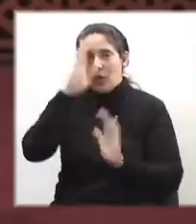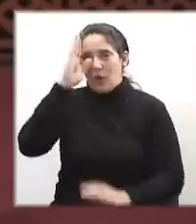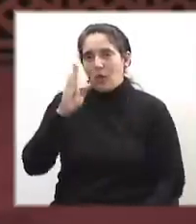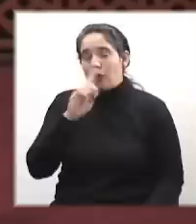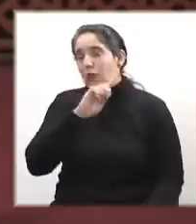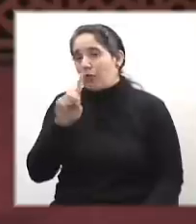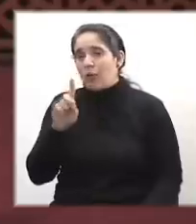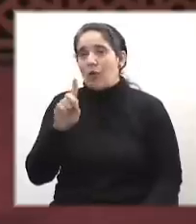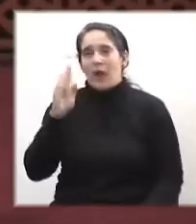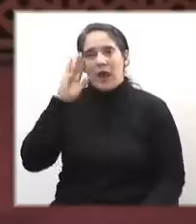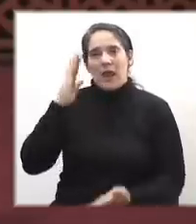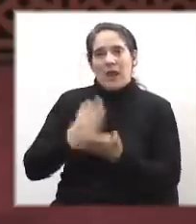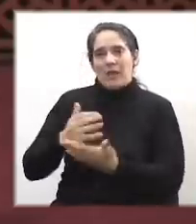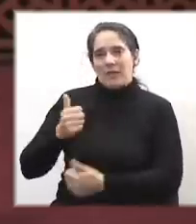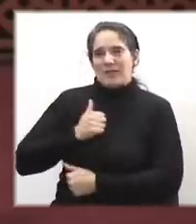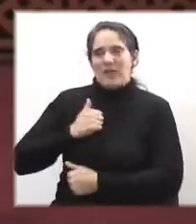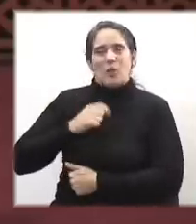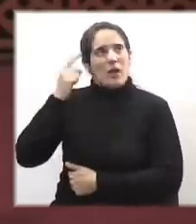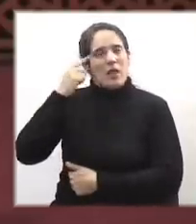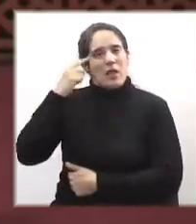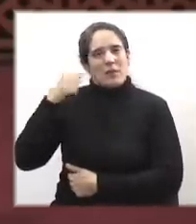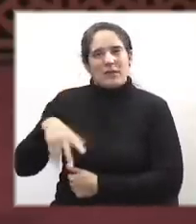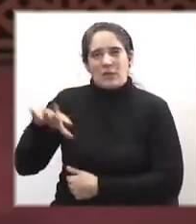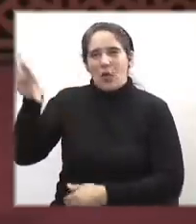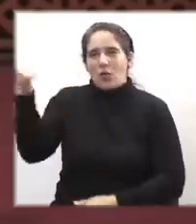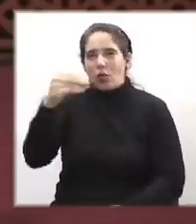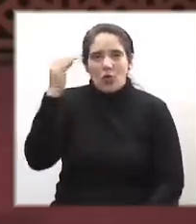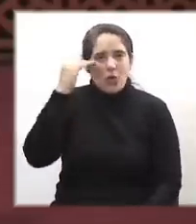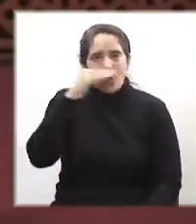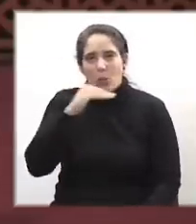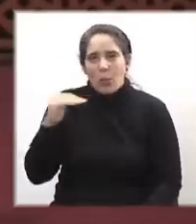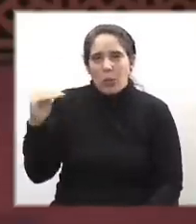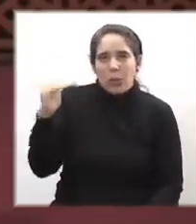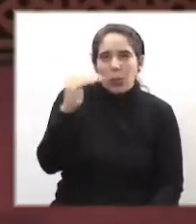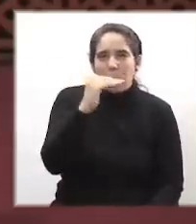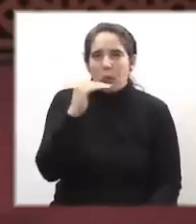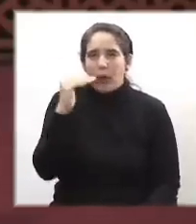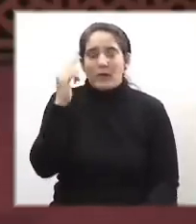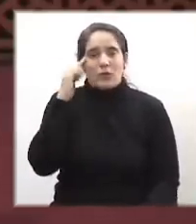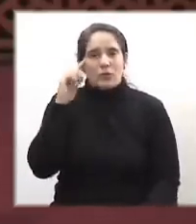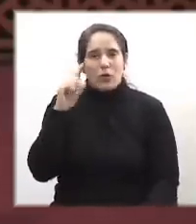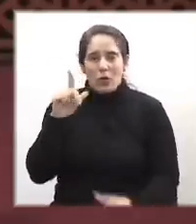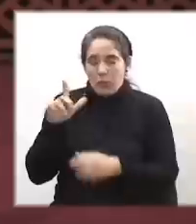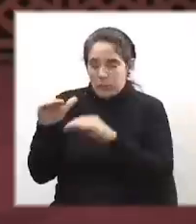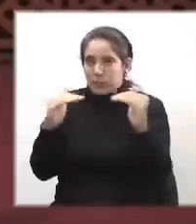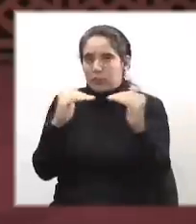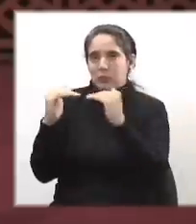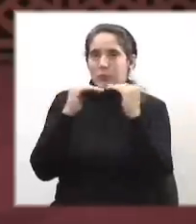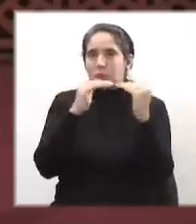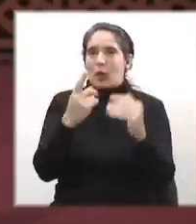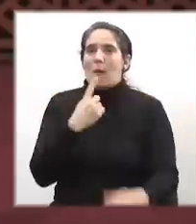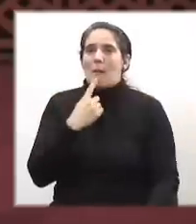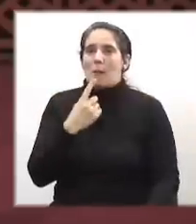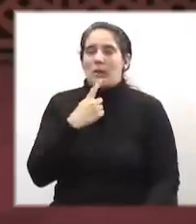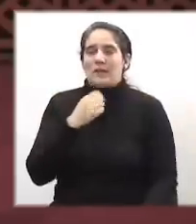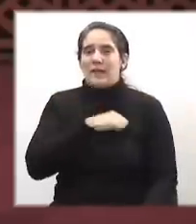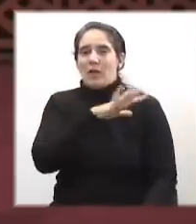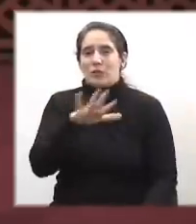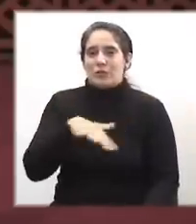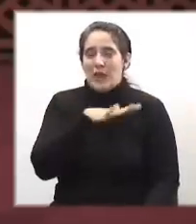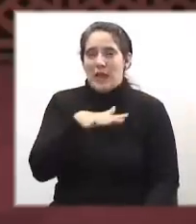No a la dictadura del pensamiento único en donde una planadora mediática, política o social